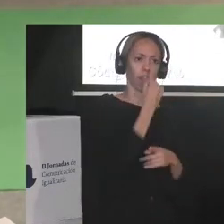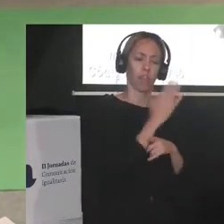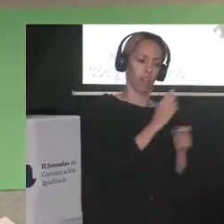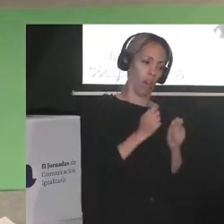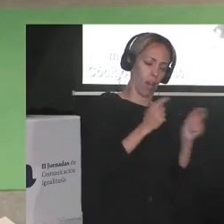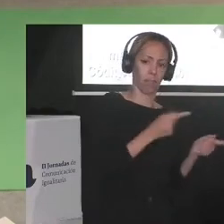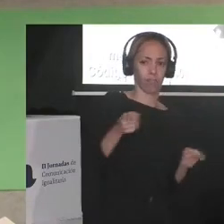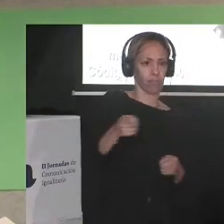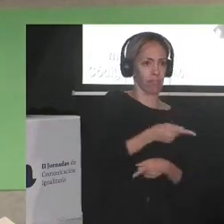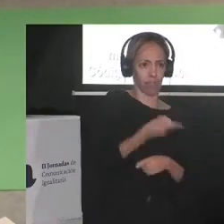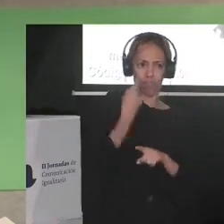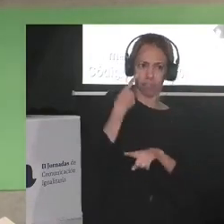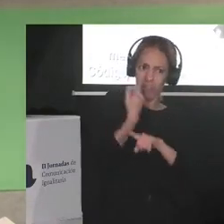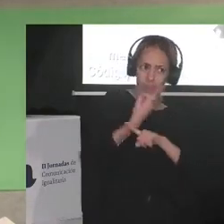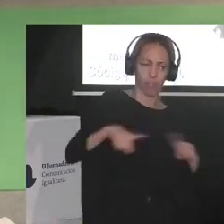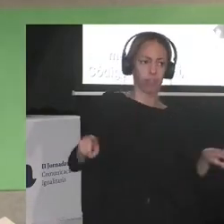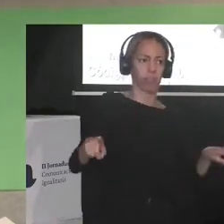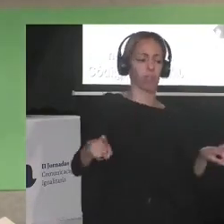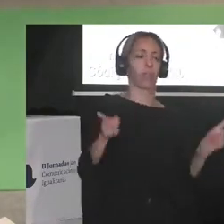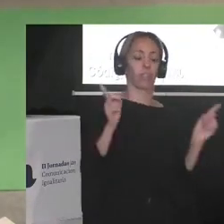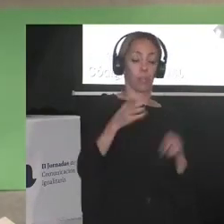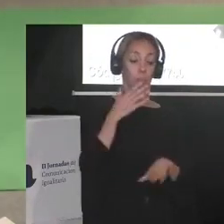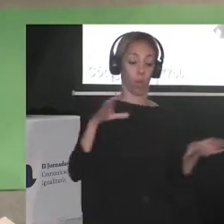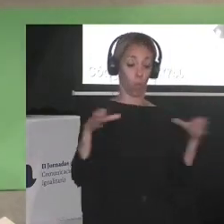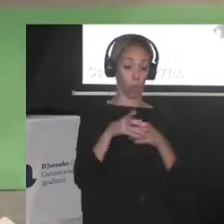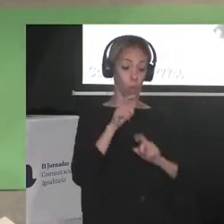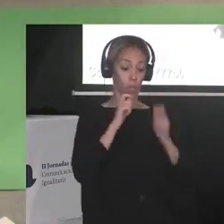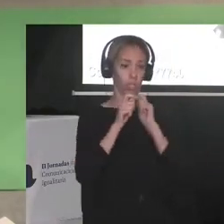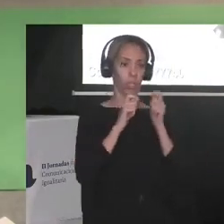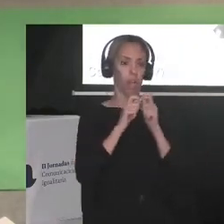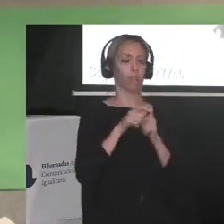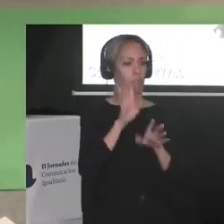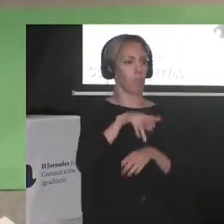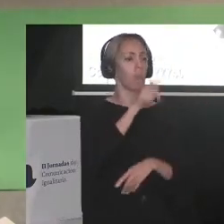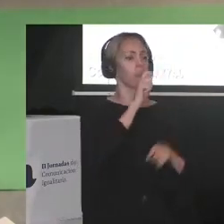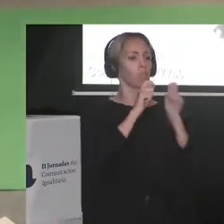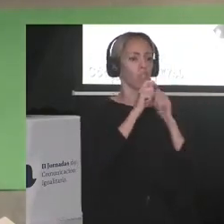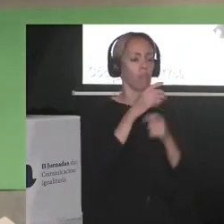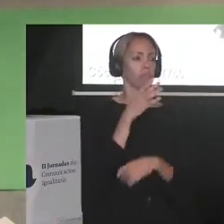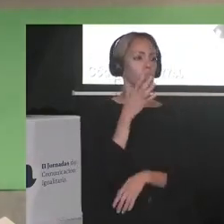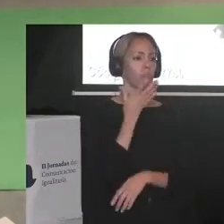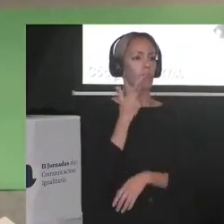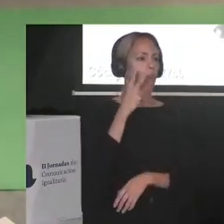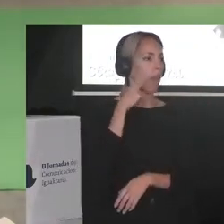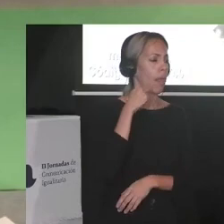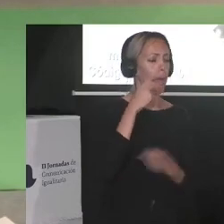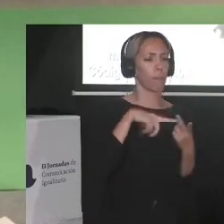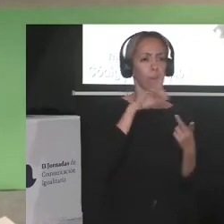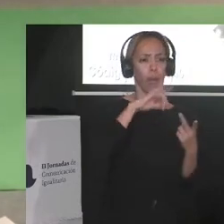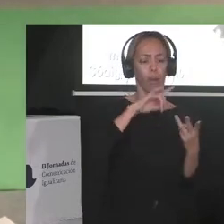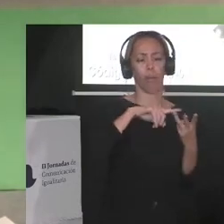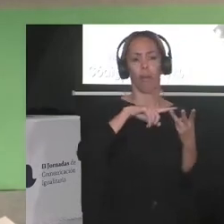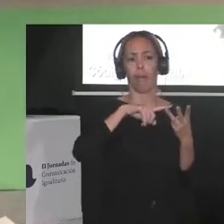A contar también, ¿no?, en las redacciones con periodistas negras, marrones, asiáticas,